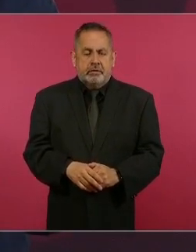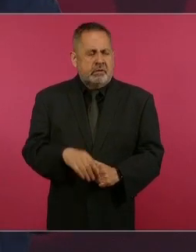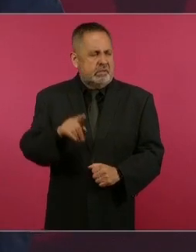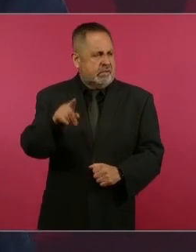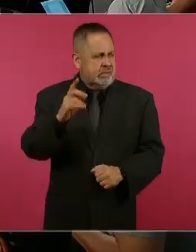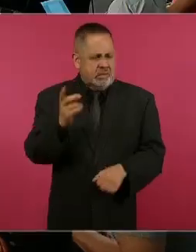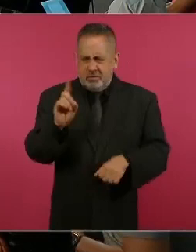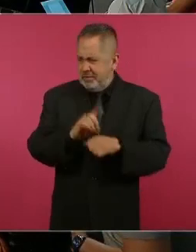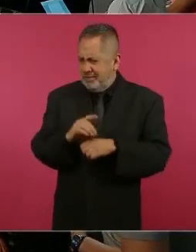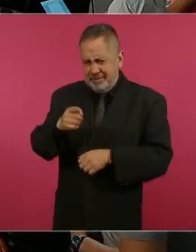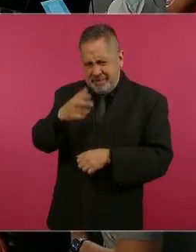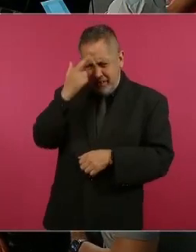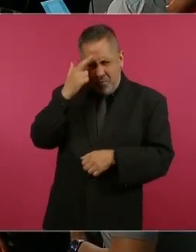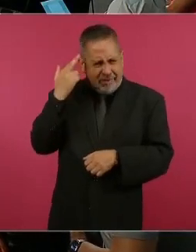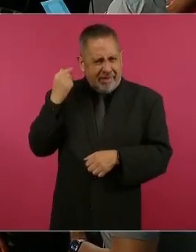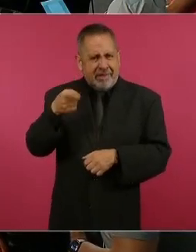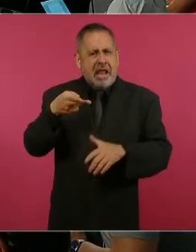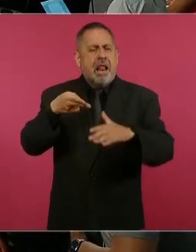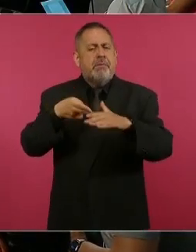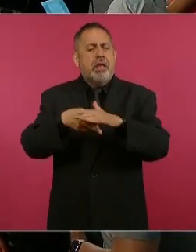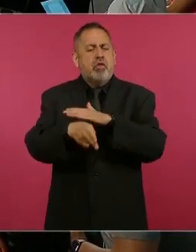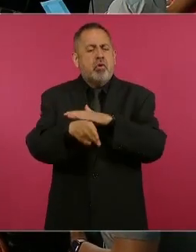escuchamos una plática en el metro,